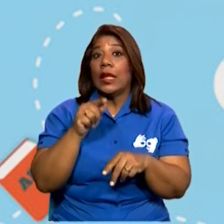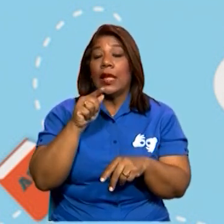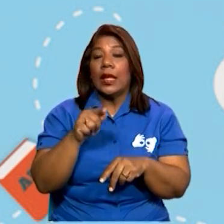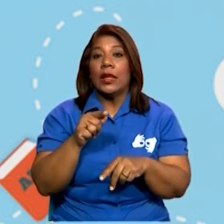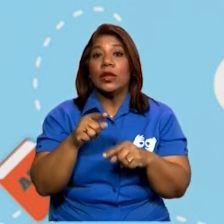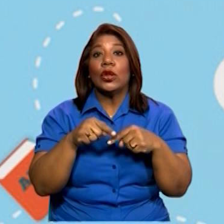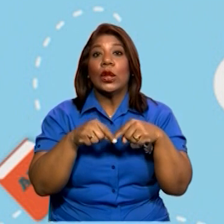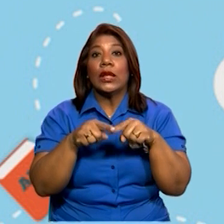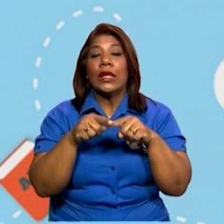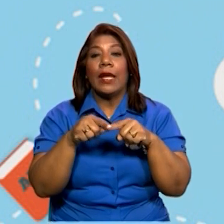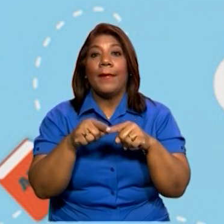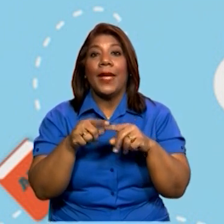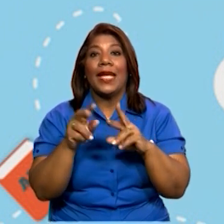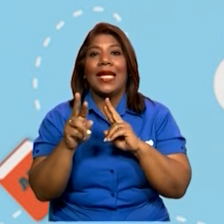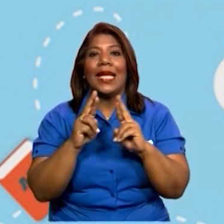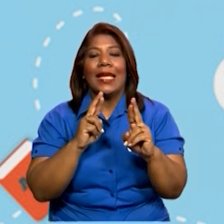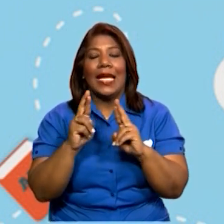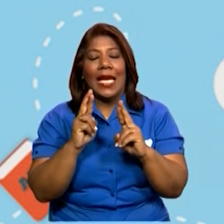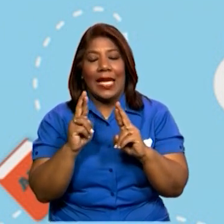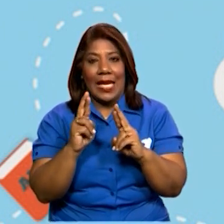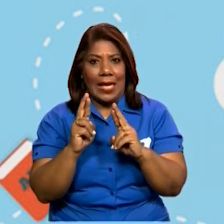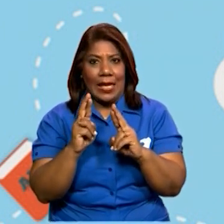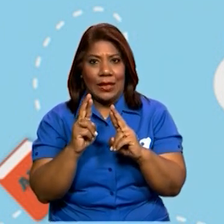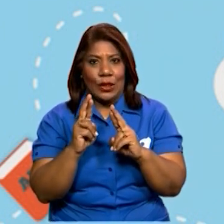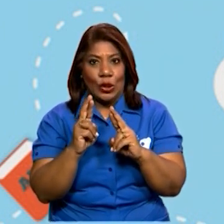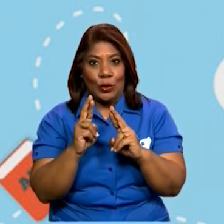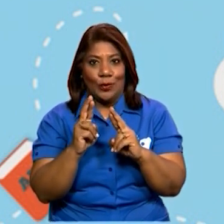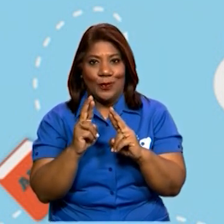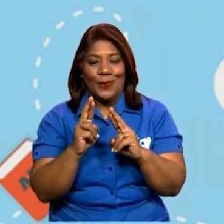depende de la relación que tienes con la persona.